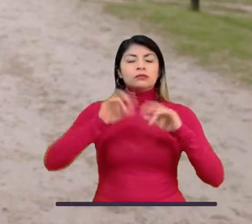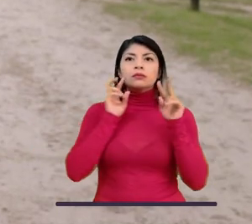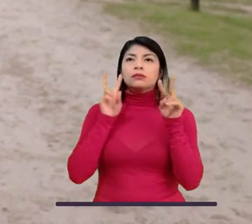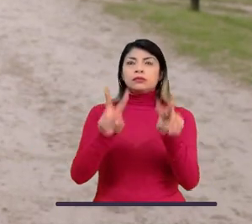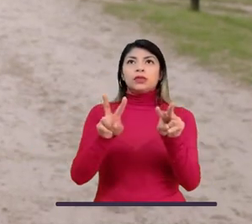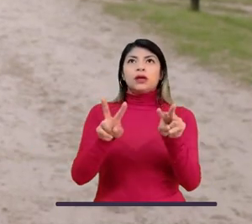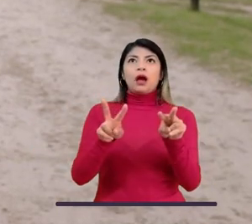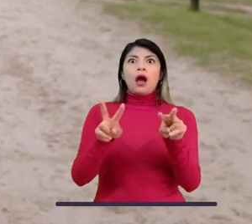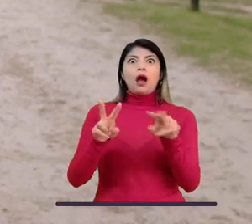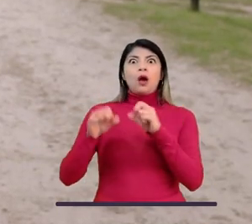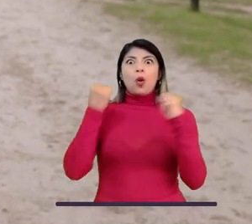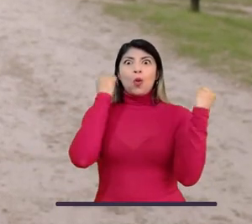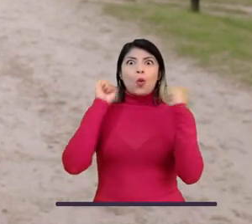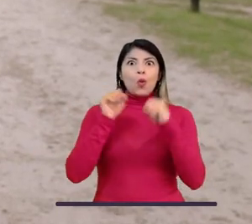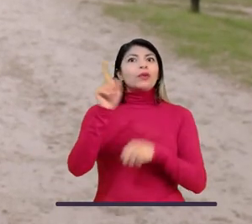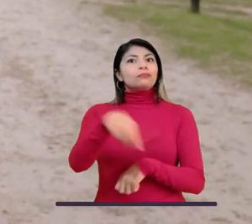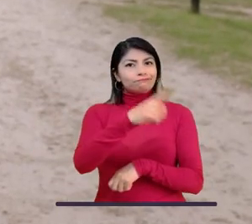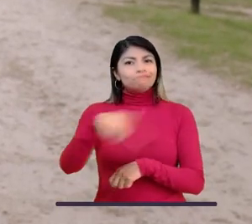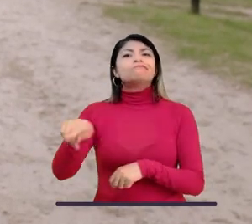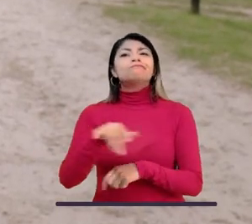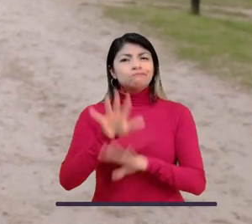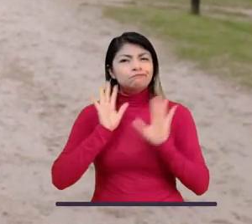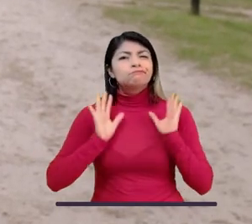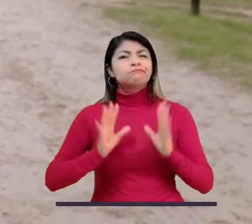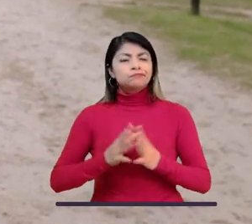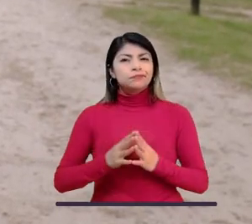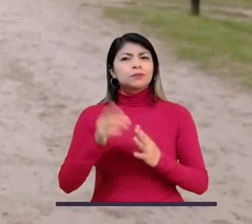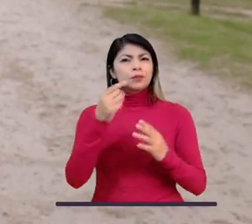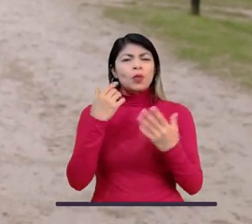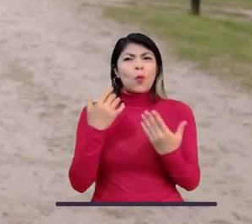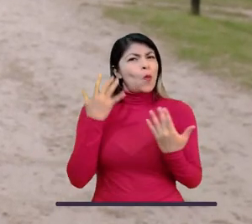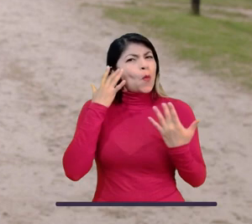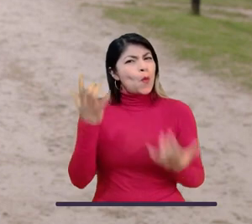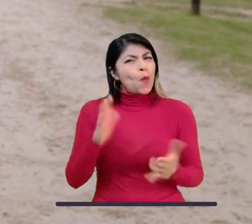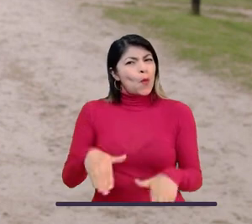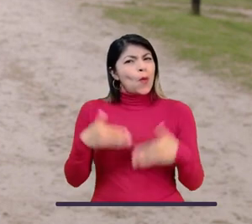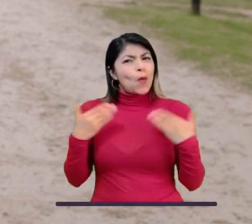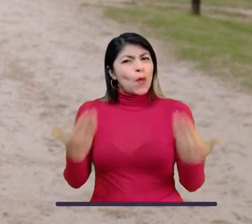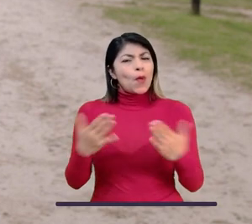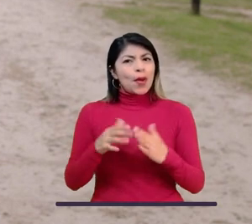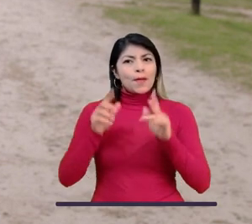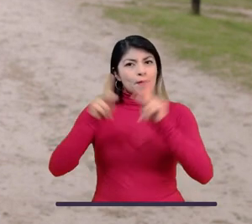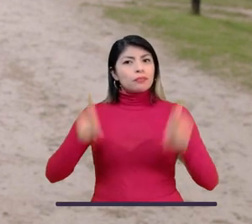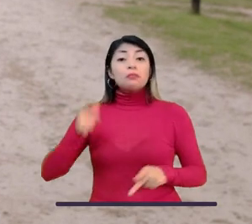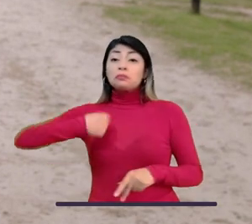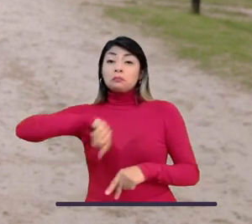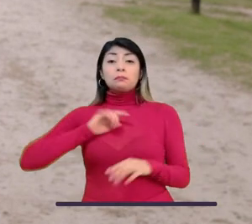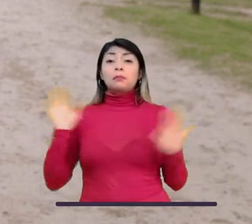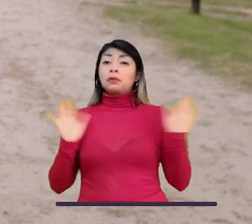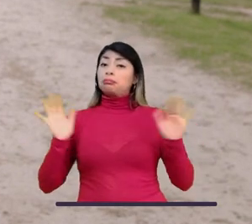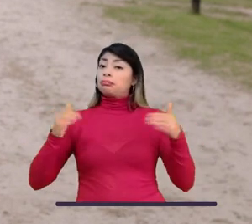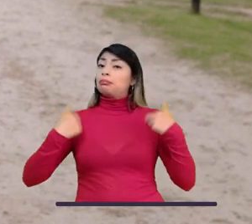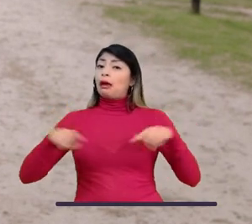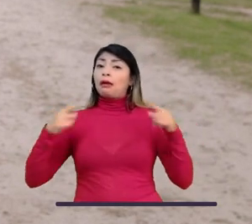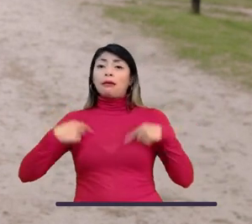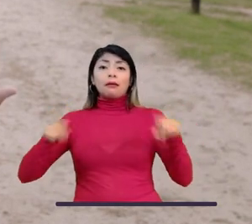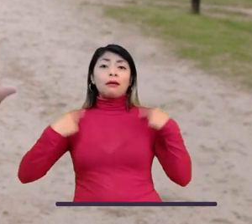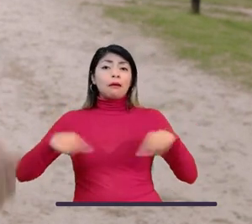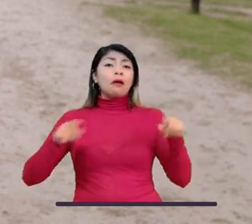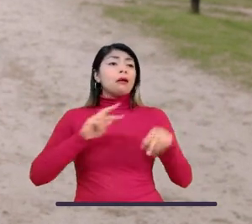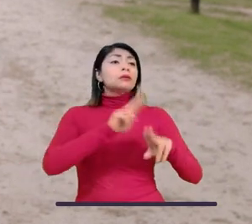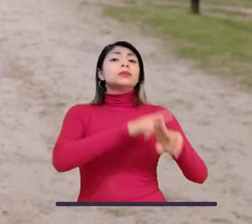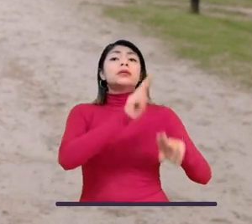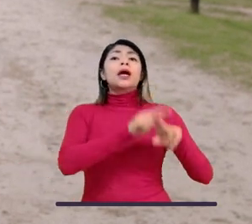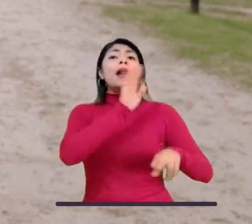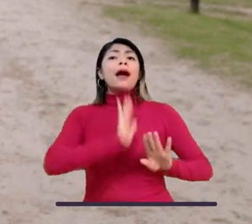Uf, imposible no angustiarse con esto, ¿cierto? Algunos se preguntan a qué se debe todo. Unos dicen que los humanos no tenemos nada que ver, que